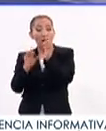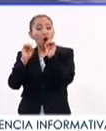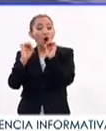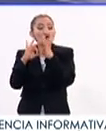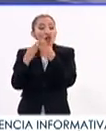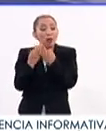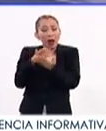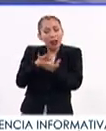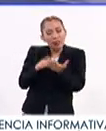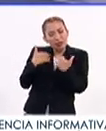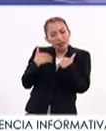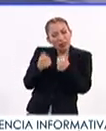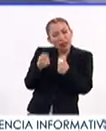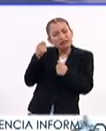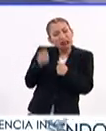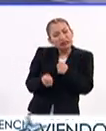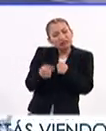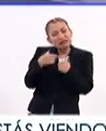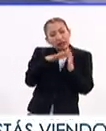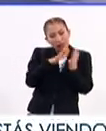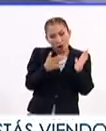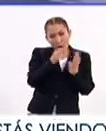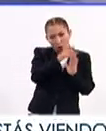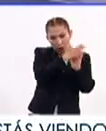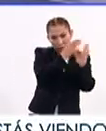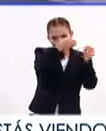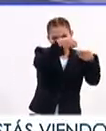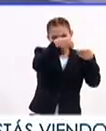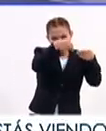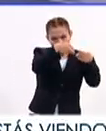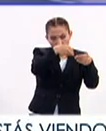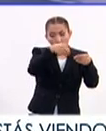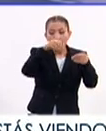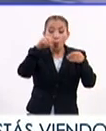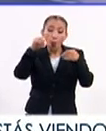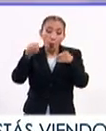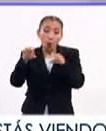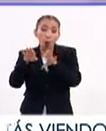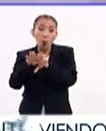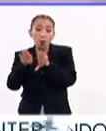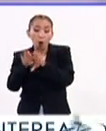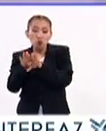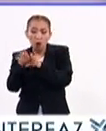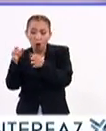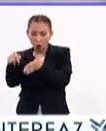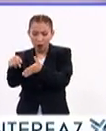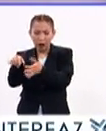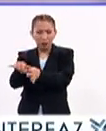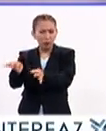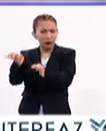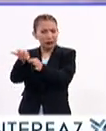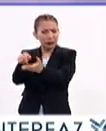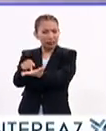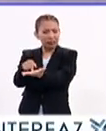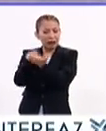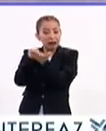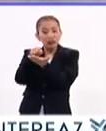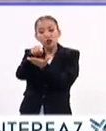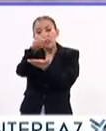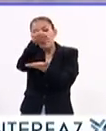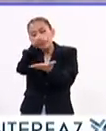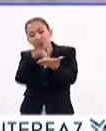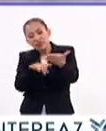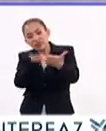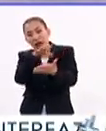las formas de leer, de comprender no solo la literatura como libro o como un ente importante, sino también los